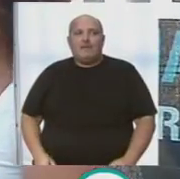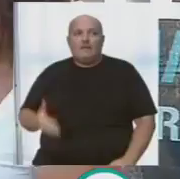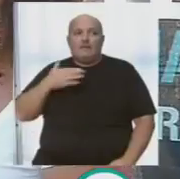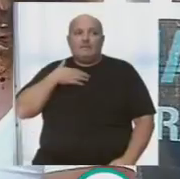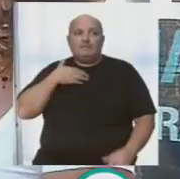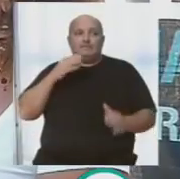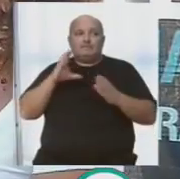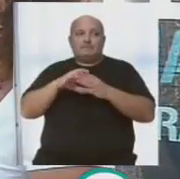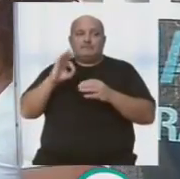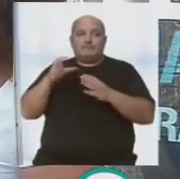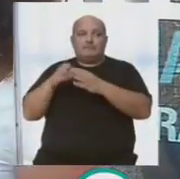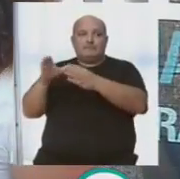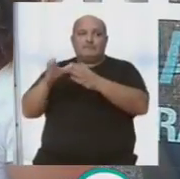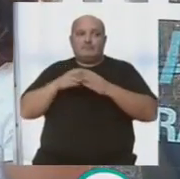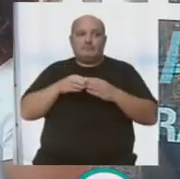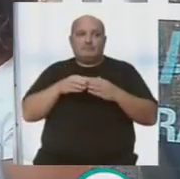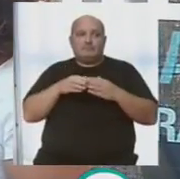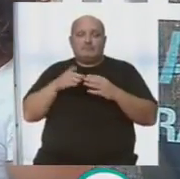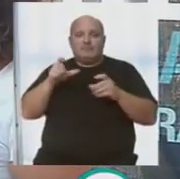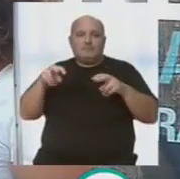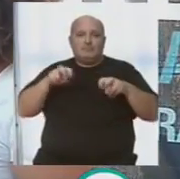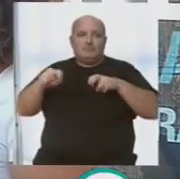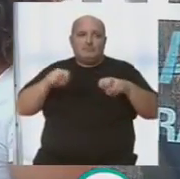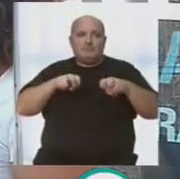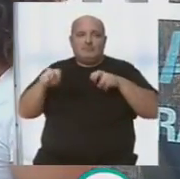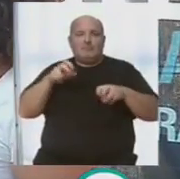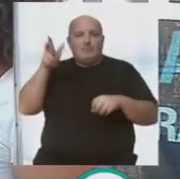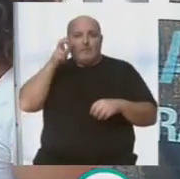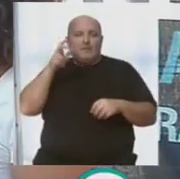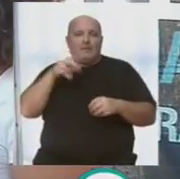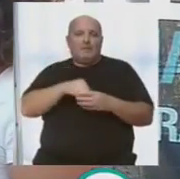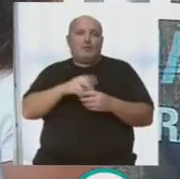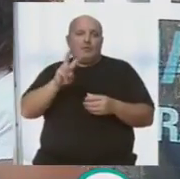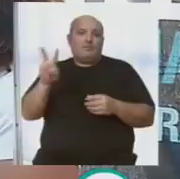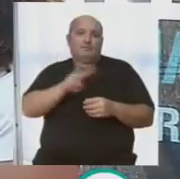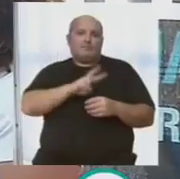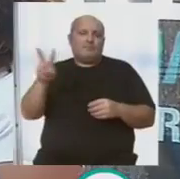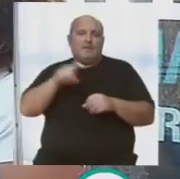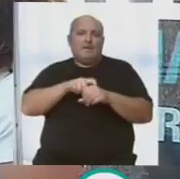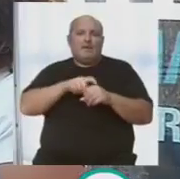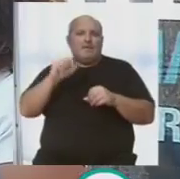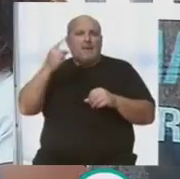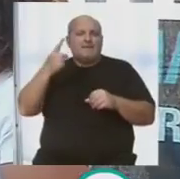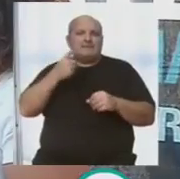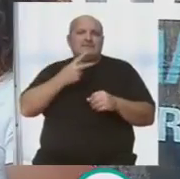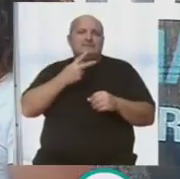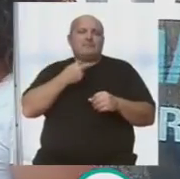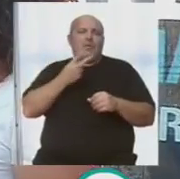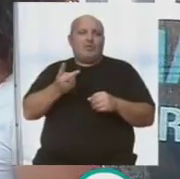Cuando cantábamos los camaleones junto con los aspirinos, la gente cantaba los dos estribillos. Yo creo que fueron los dos estribillos más cantantes en